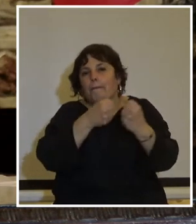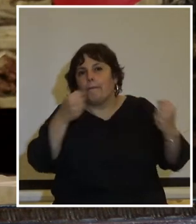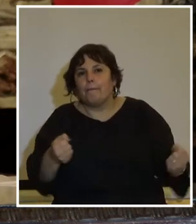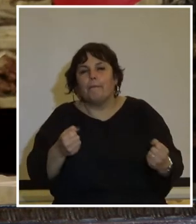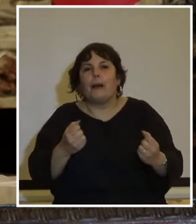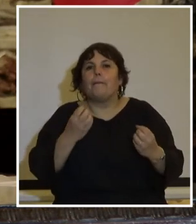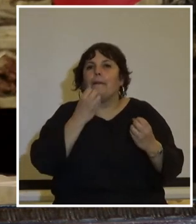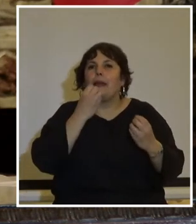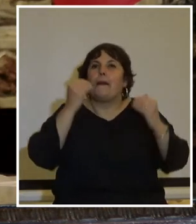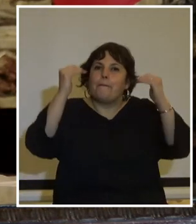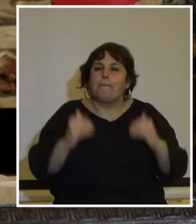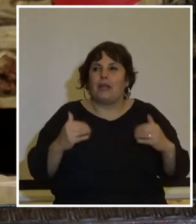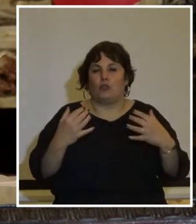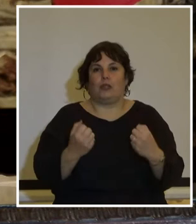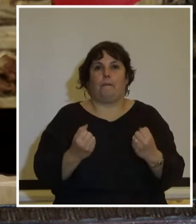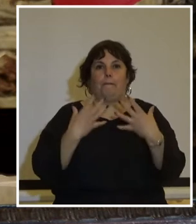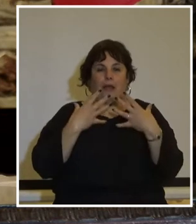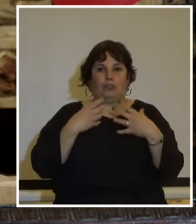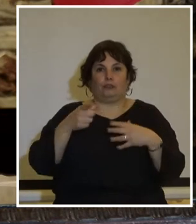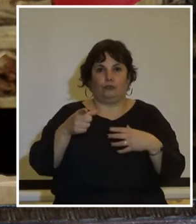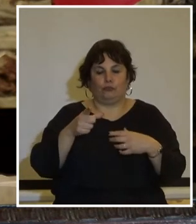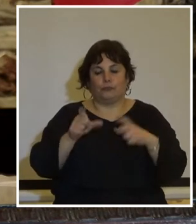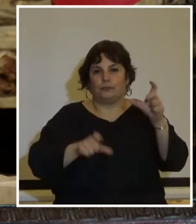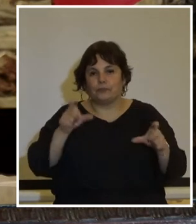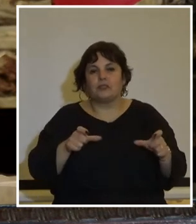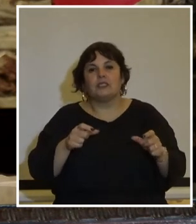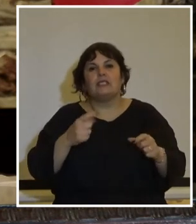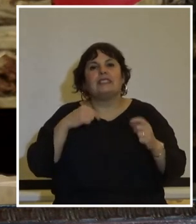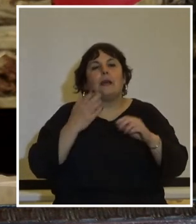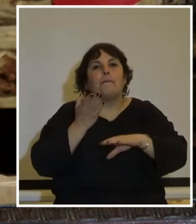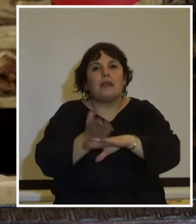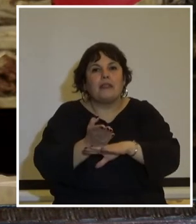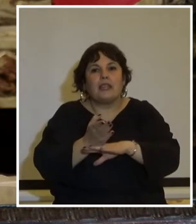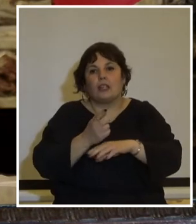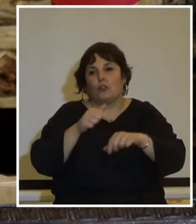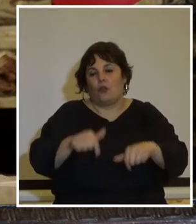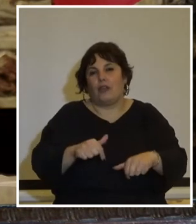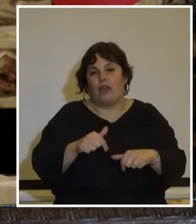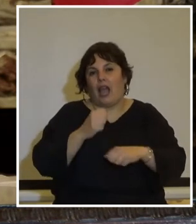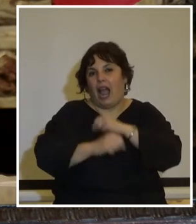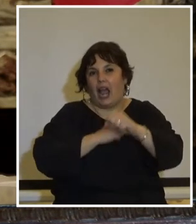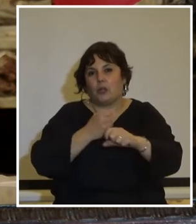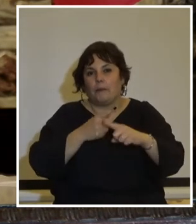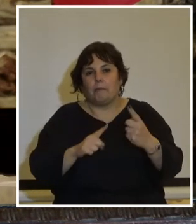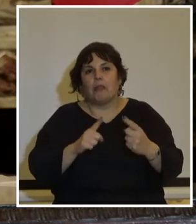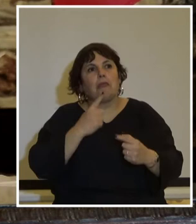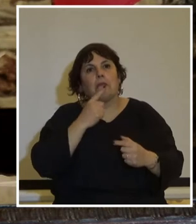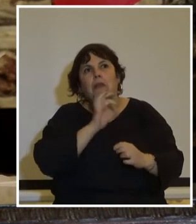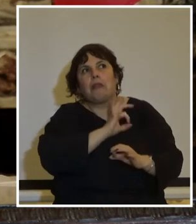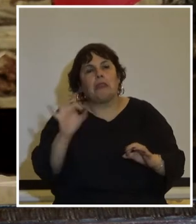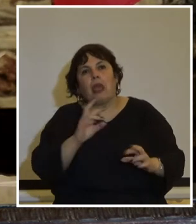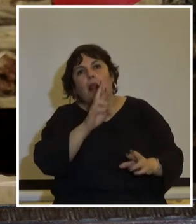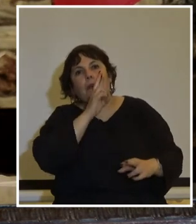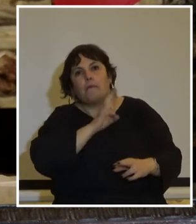para minimizar el impacto sobre los sectores populares insistiendo con ella a lo largo de este año y medio no obteniendo ninguna